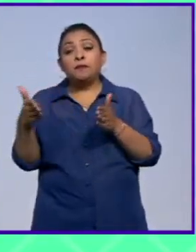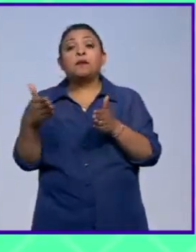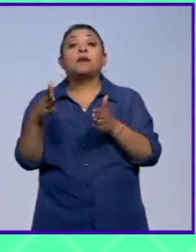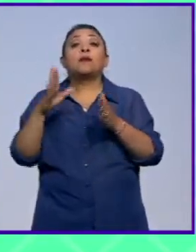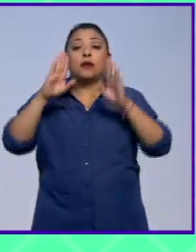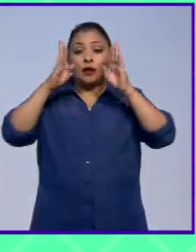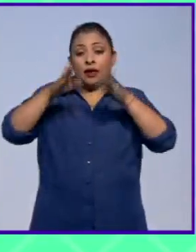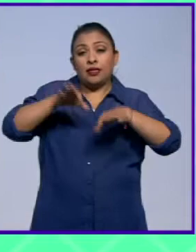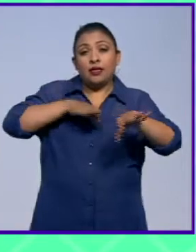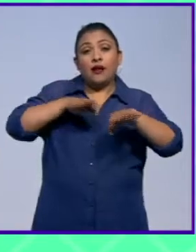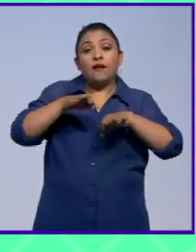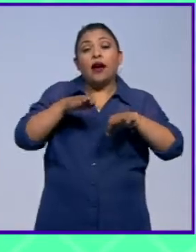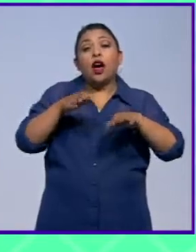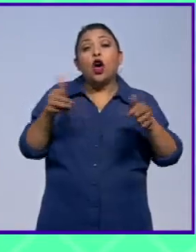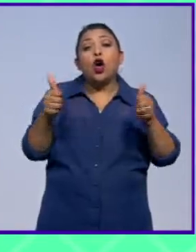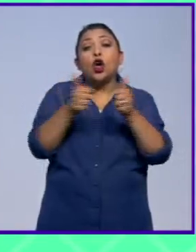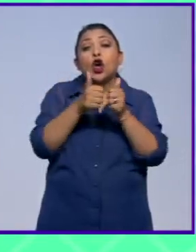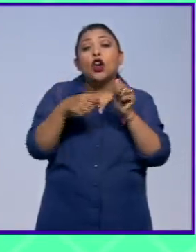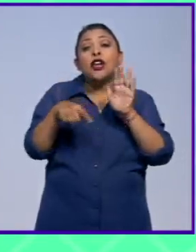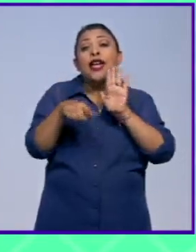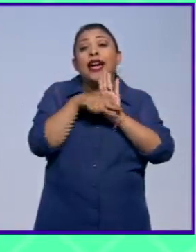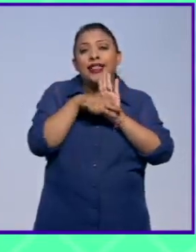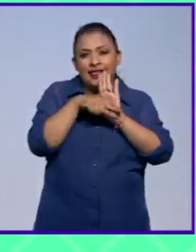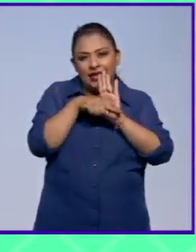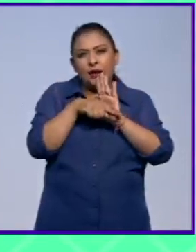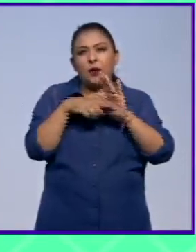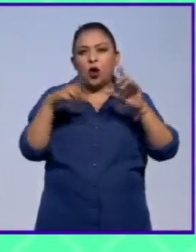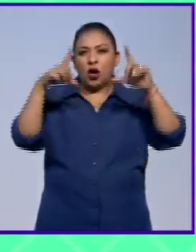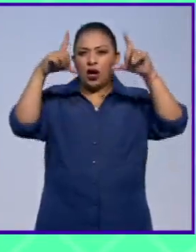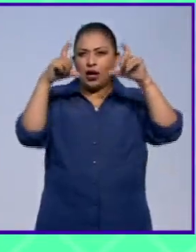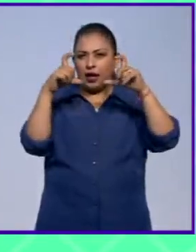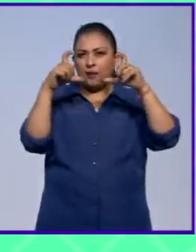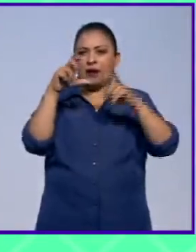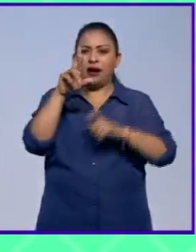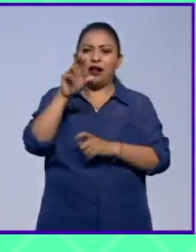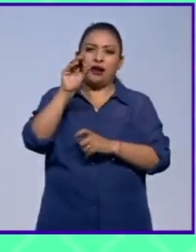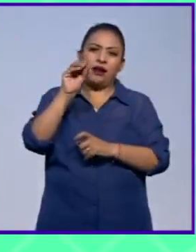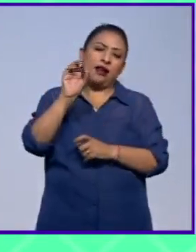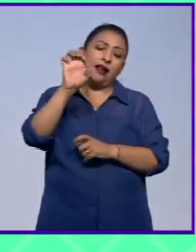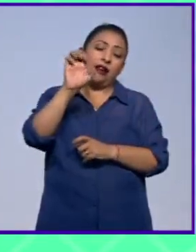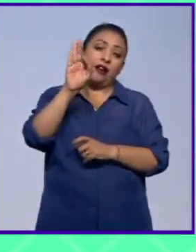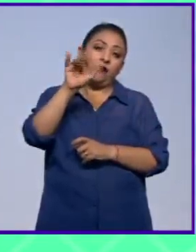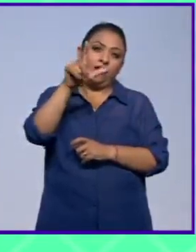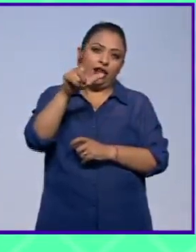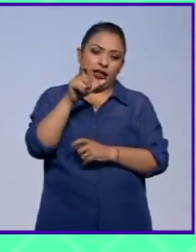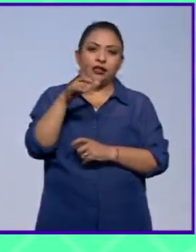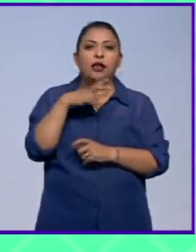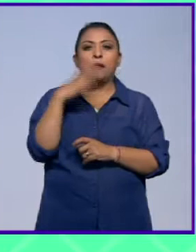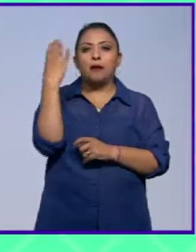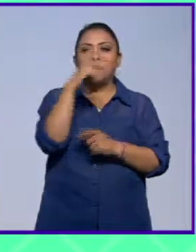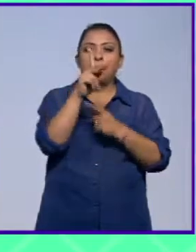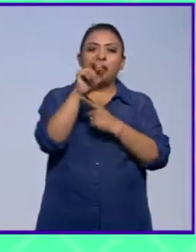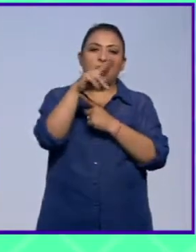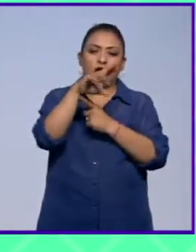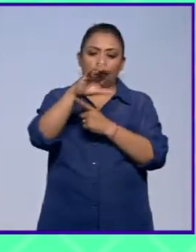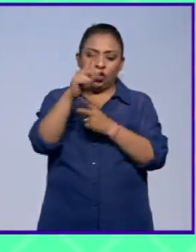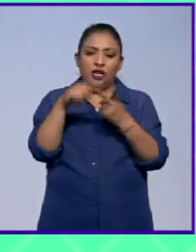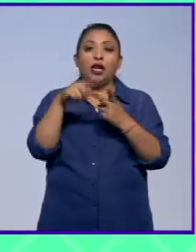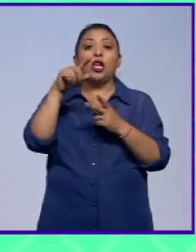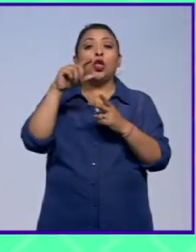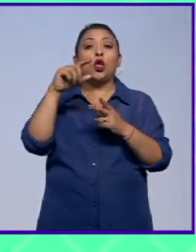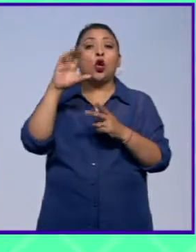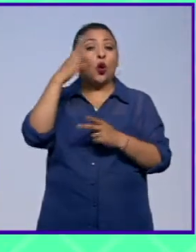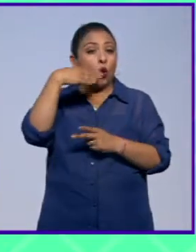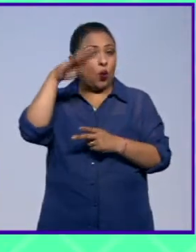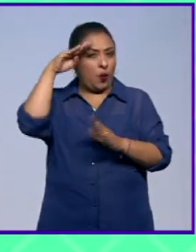de trabajo con negativo, es decir, con cámara reflex. Retratos de Pinochet, el devenir de Cuba,